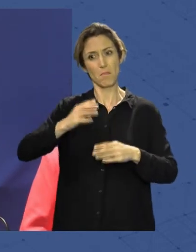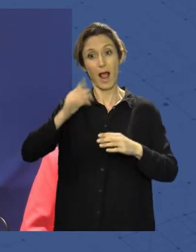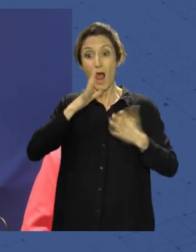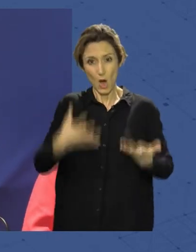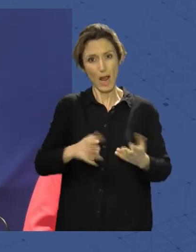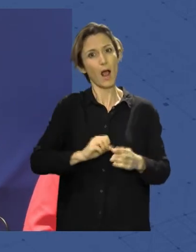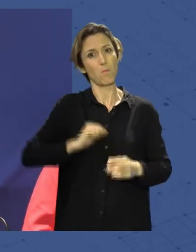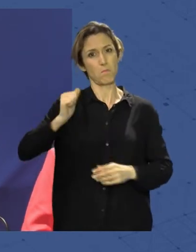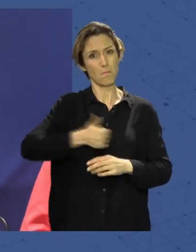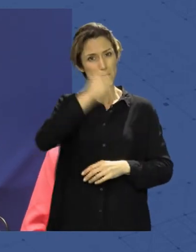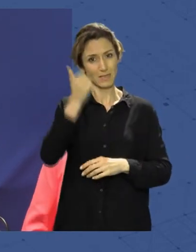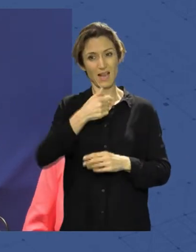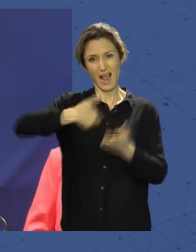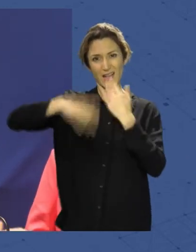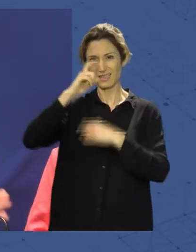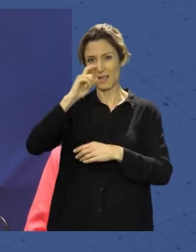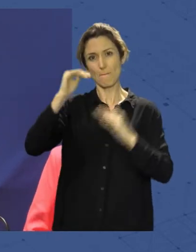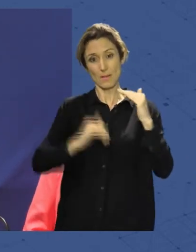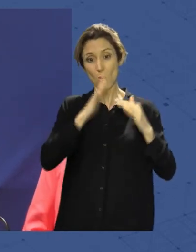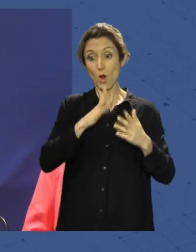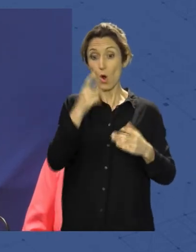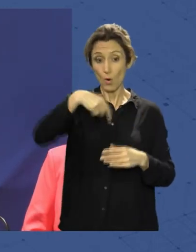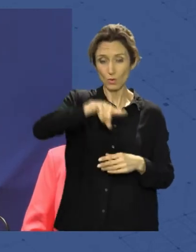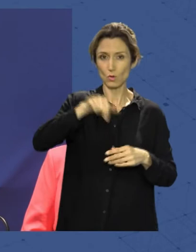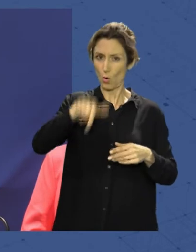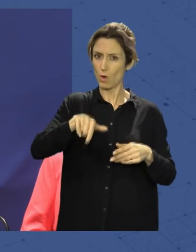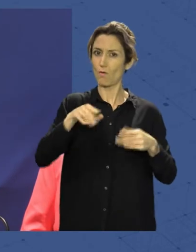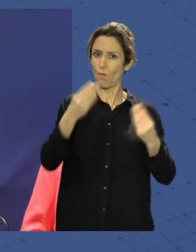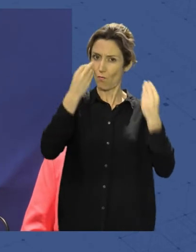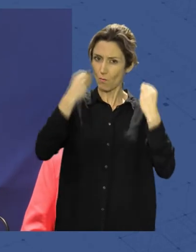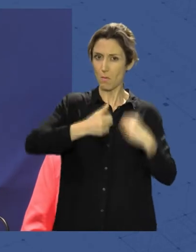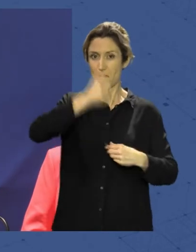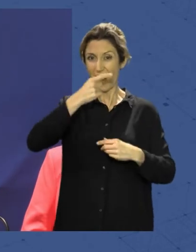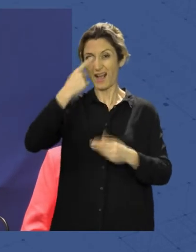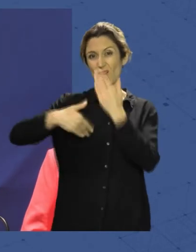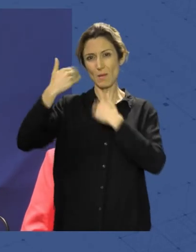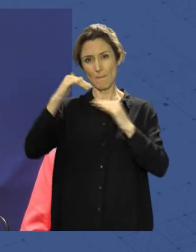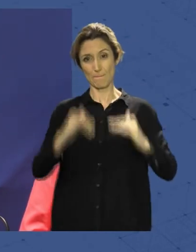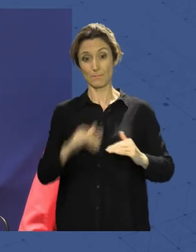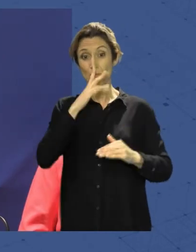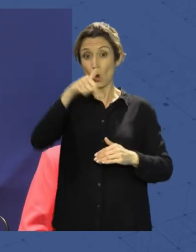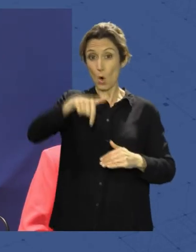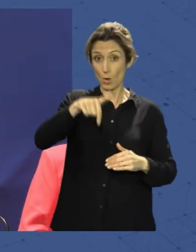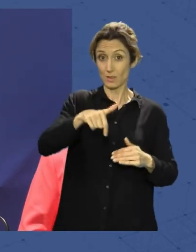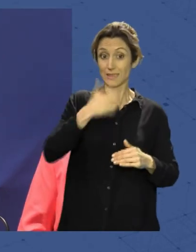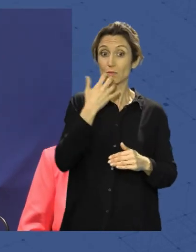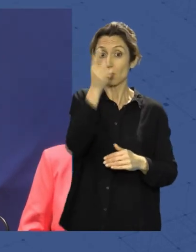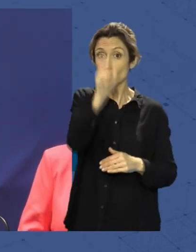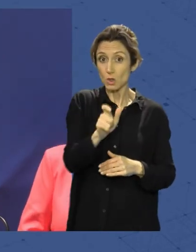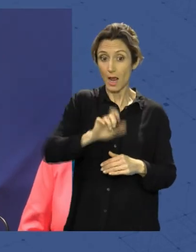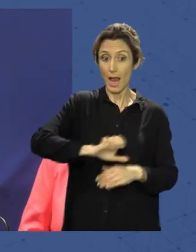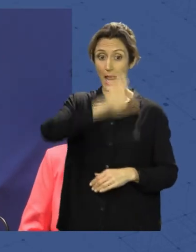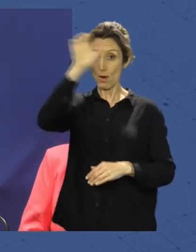podéis hacer muchas más cosas y ustedes muchos más formados de los que pudieron estar otros. Hoy en día el que sea alguien europeo